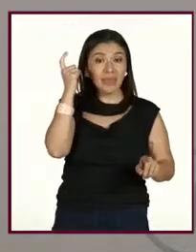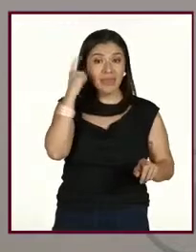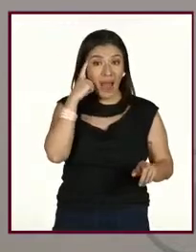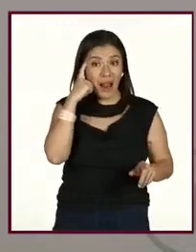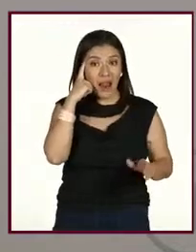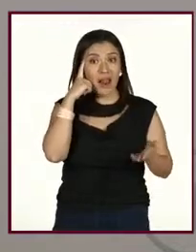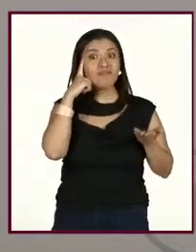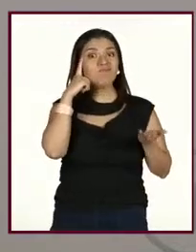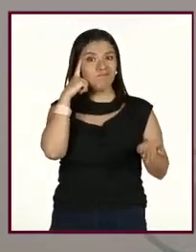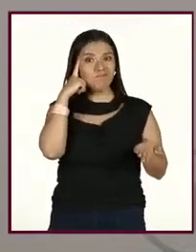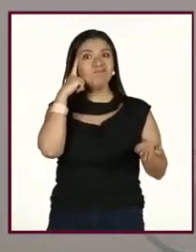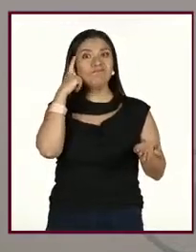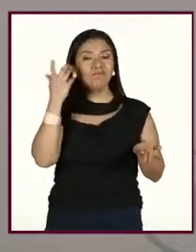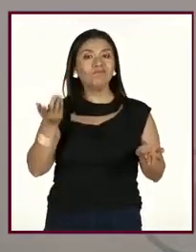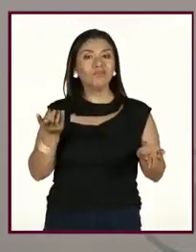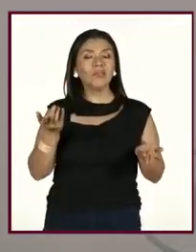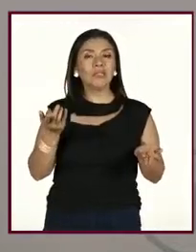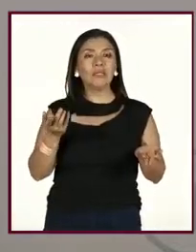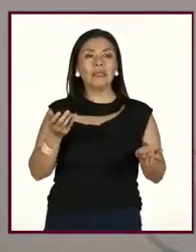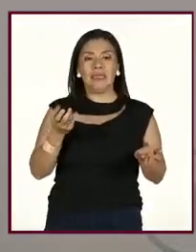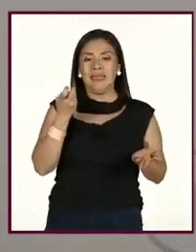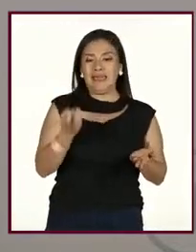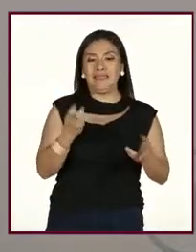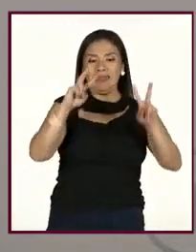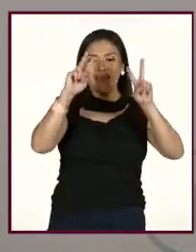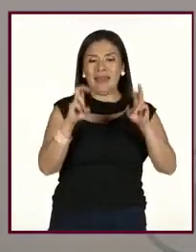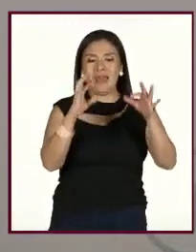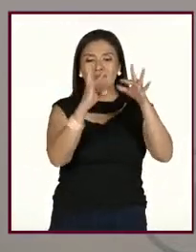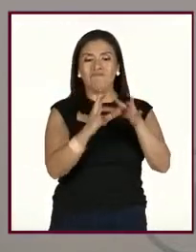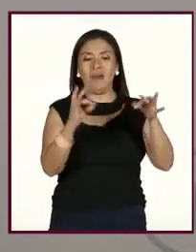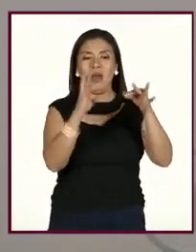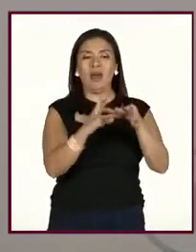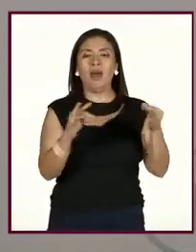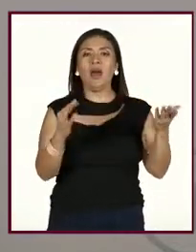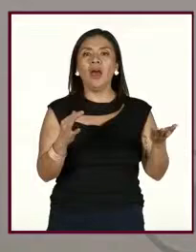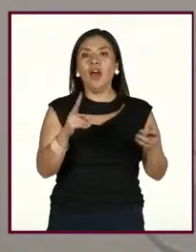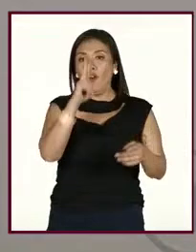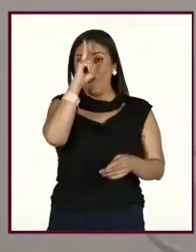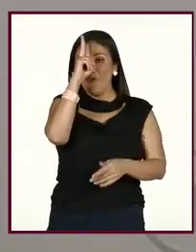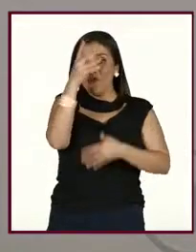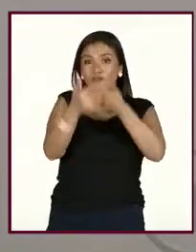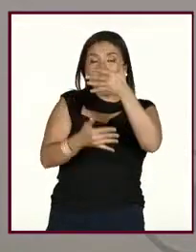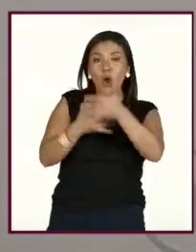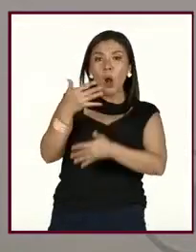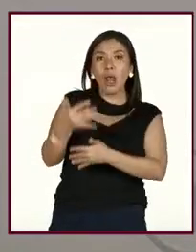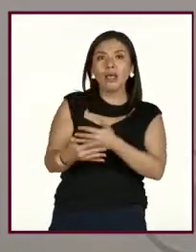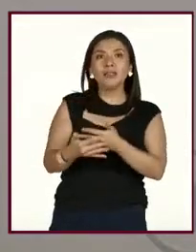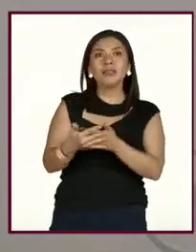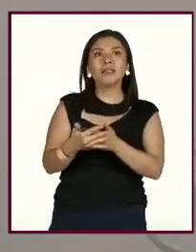hablando de violencia